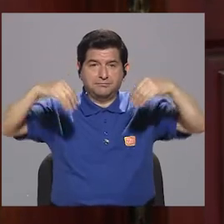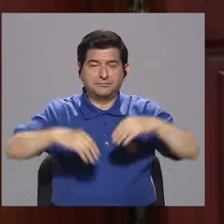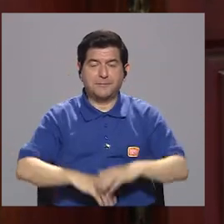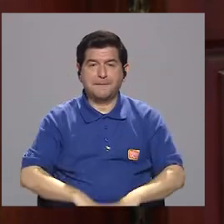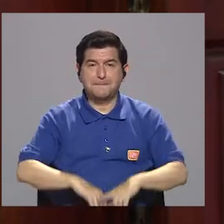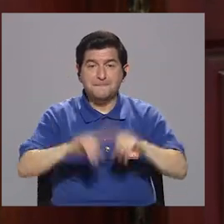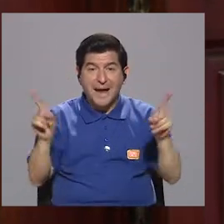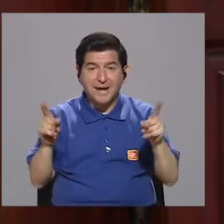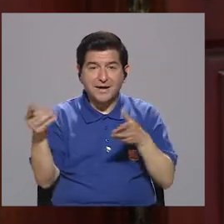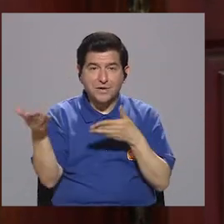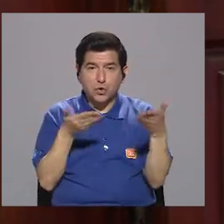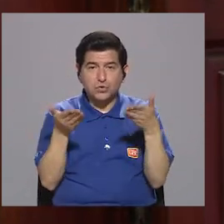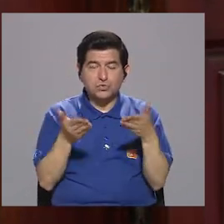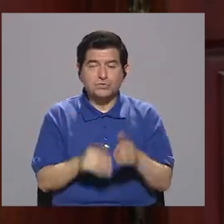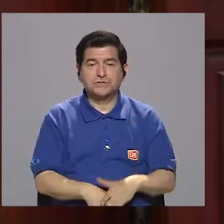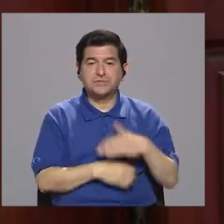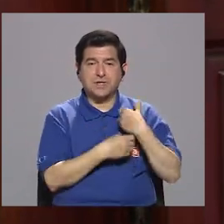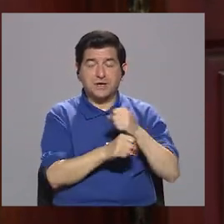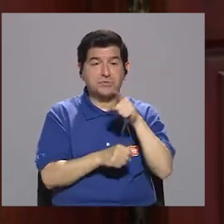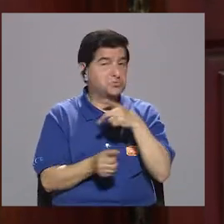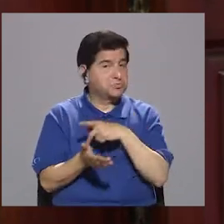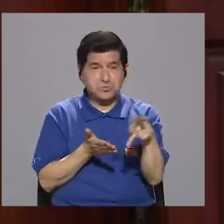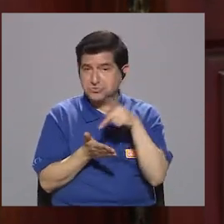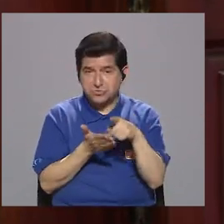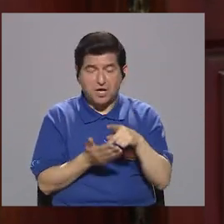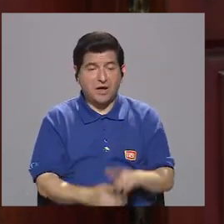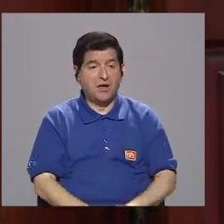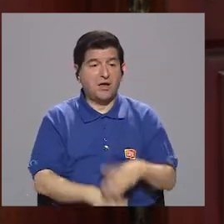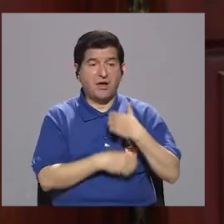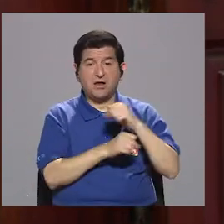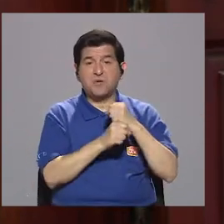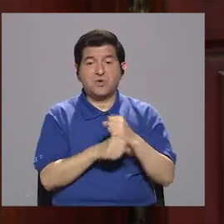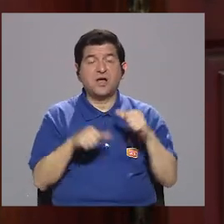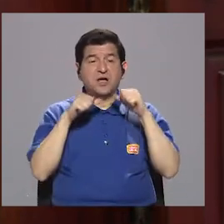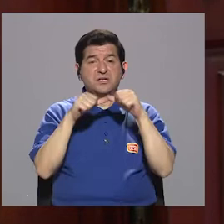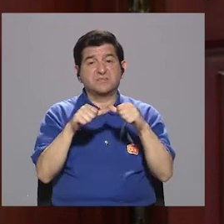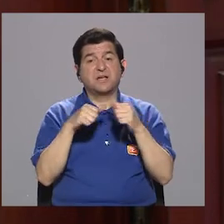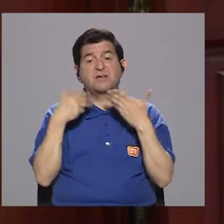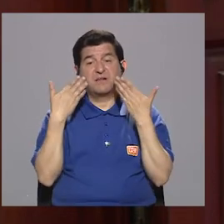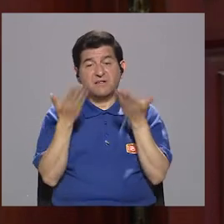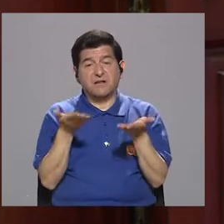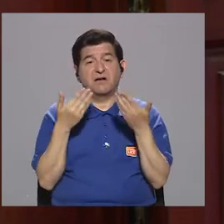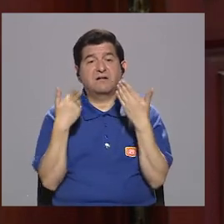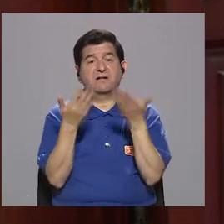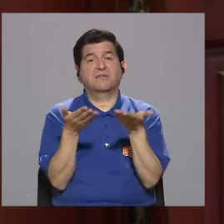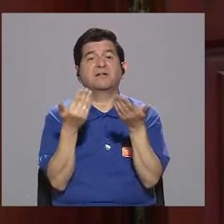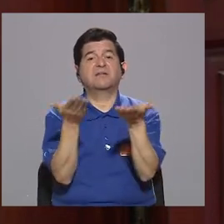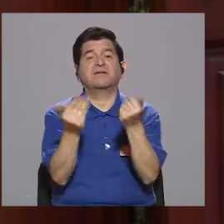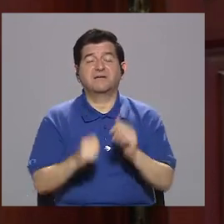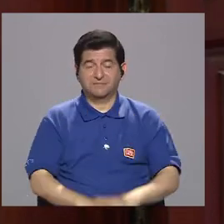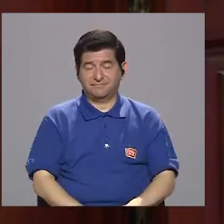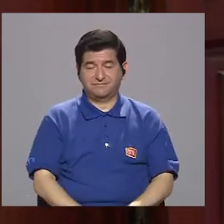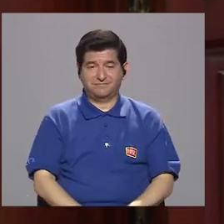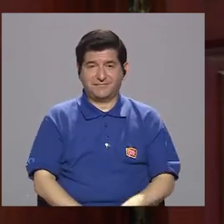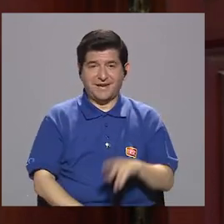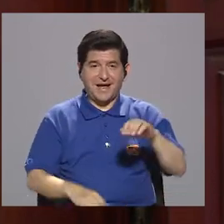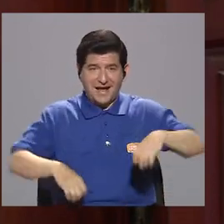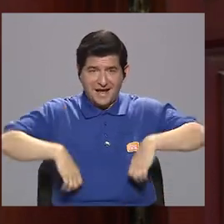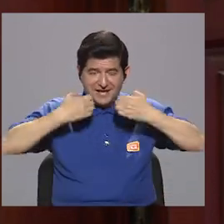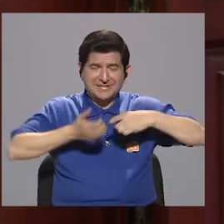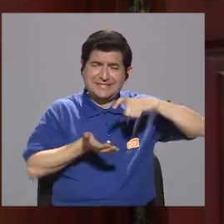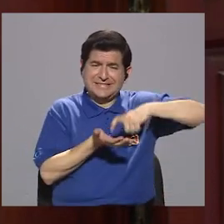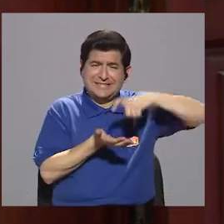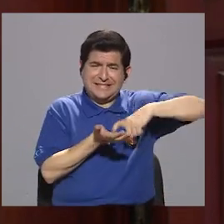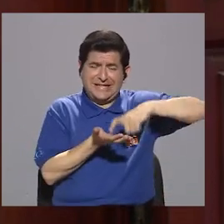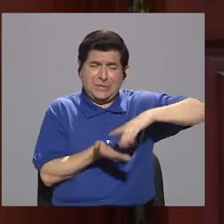Pero en los servicios municipales, si usted no los paga, la municipalidad tiene que seguir prestándolos. Y eso hace que exista una